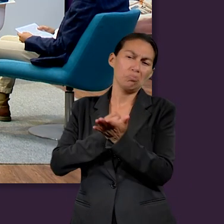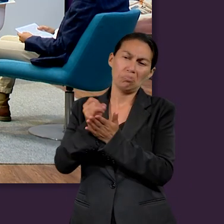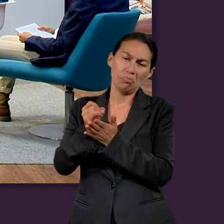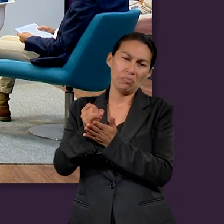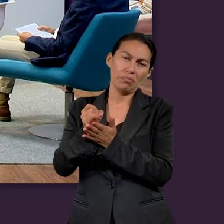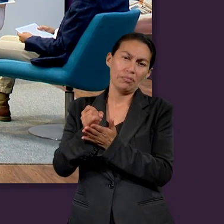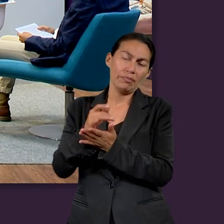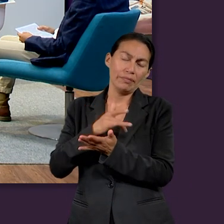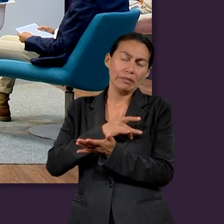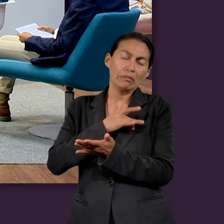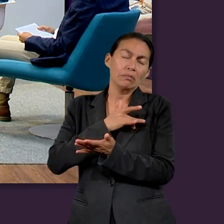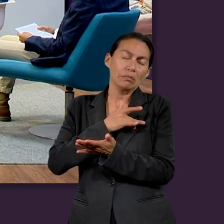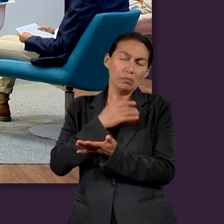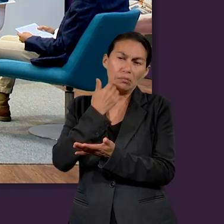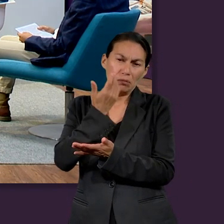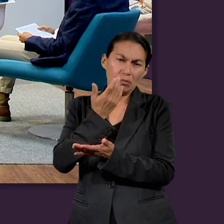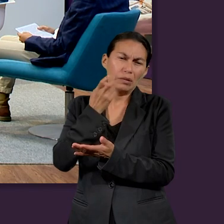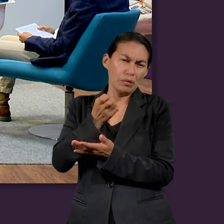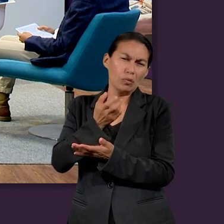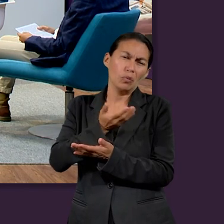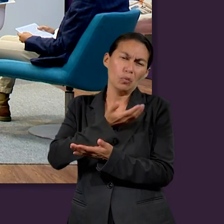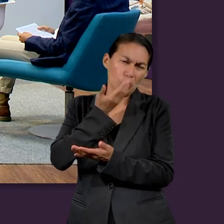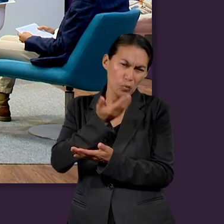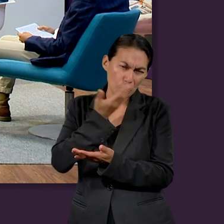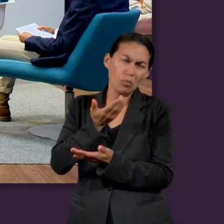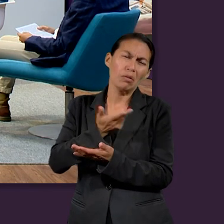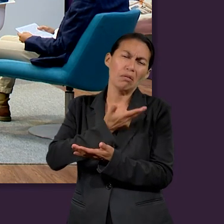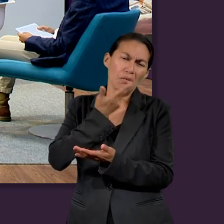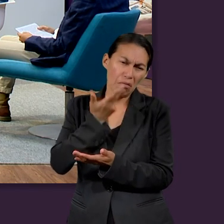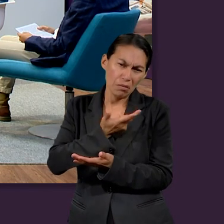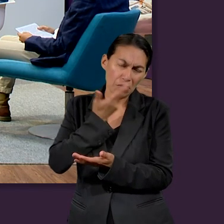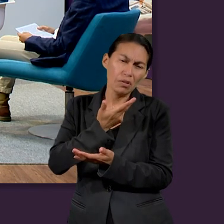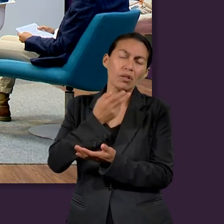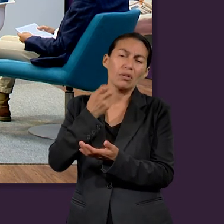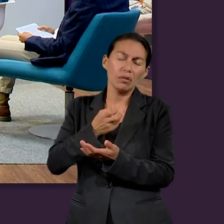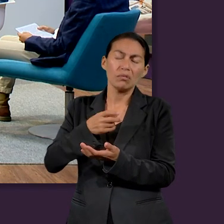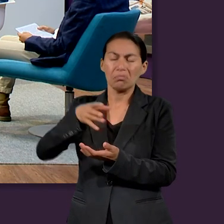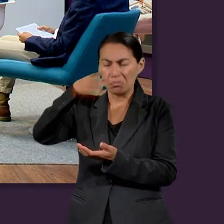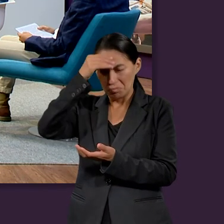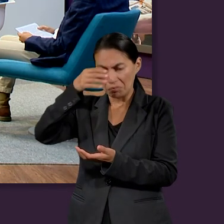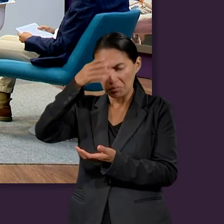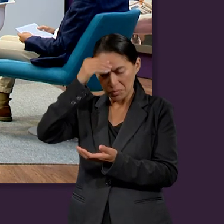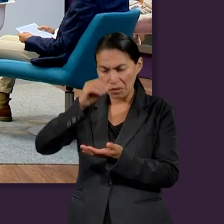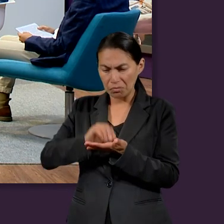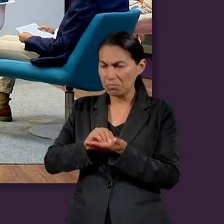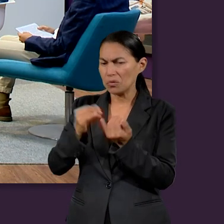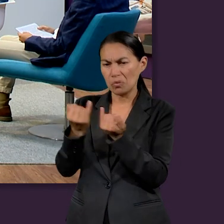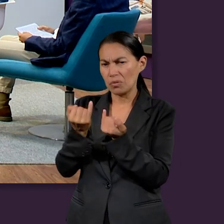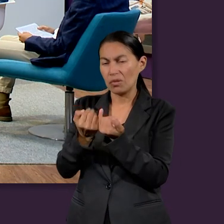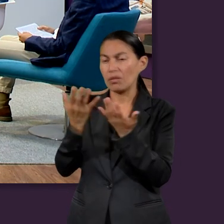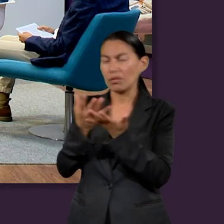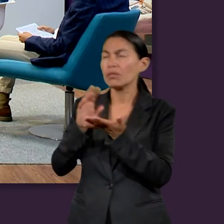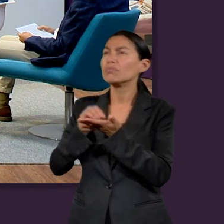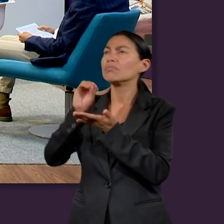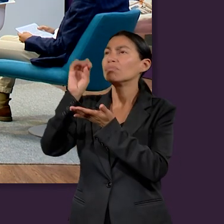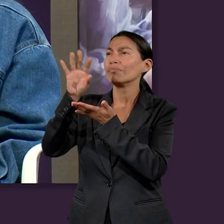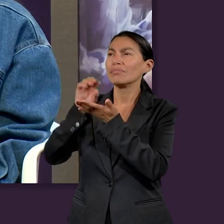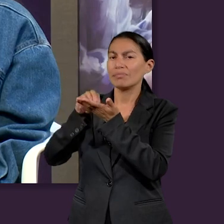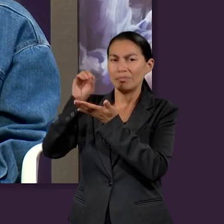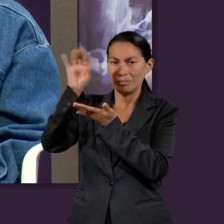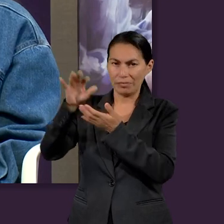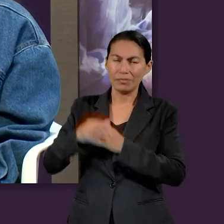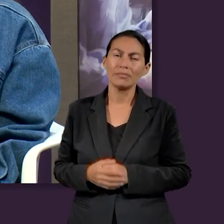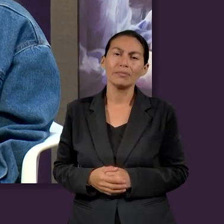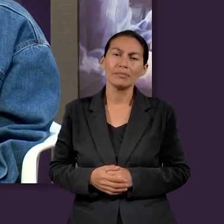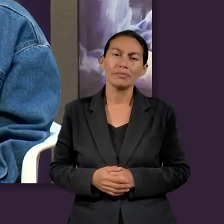Para que después cuando uno crezca, lo haga porque le nace, porque lo vivió en su casa, se lo enseñaron desde